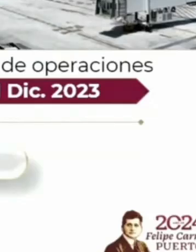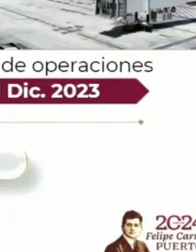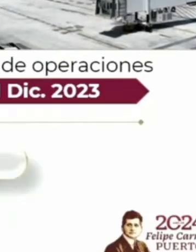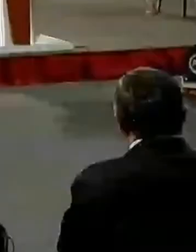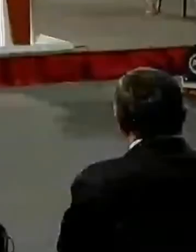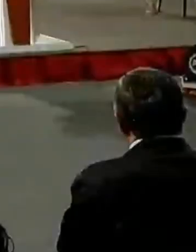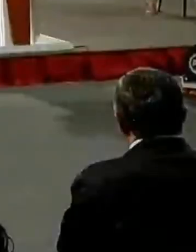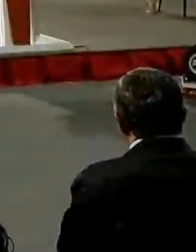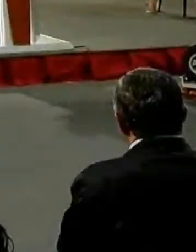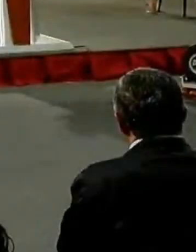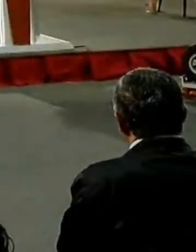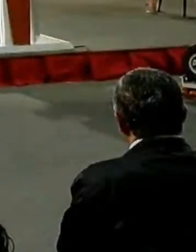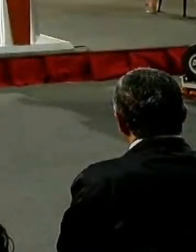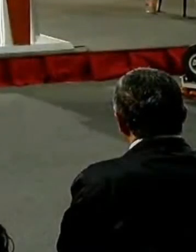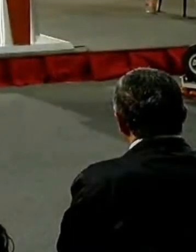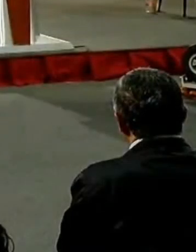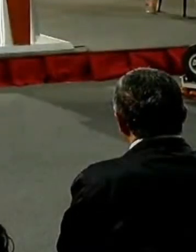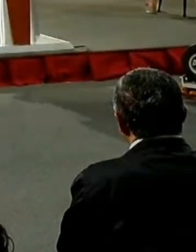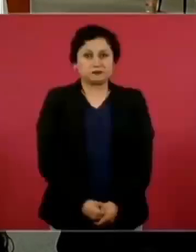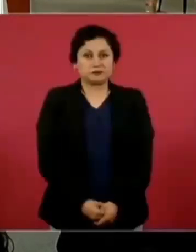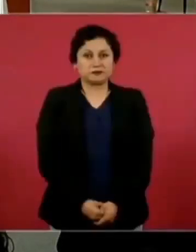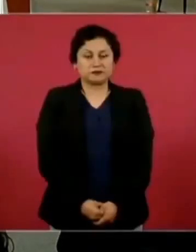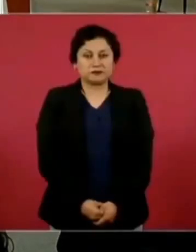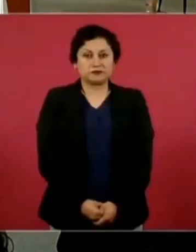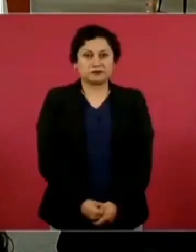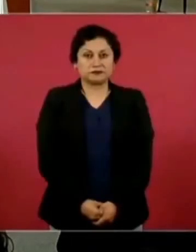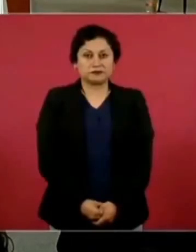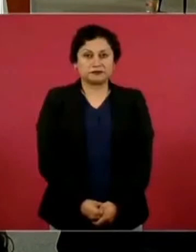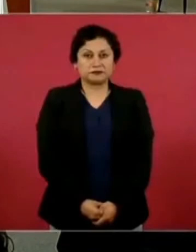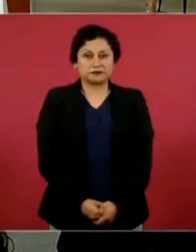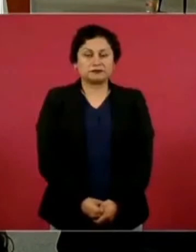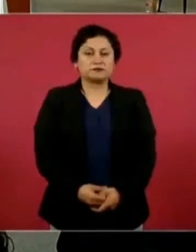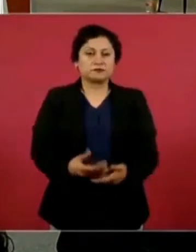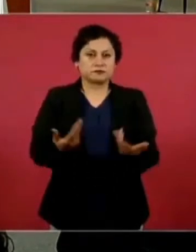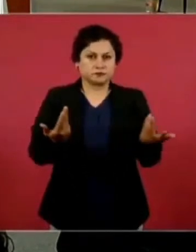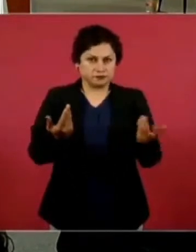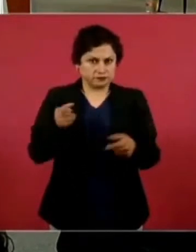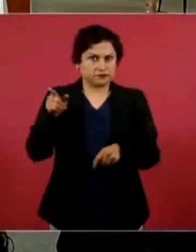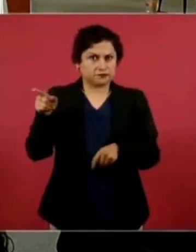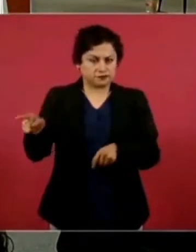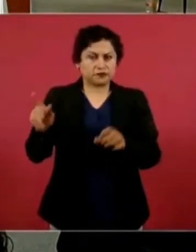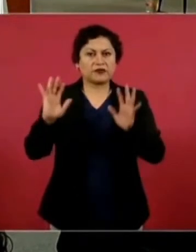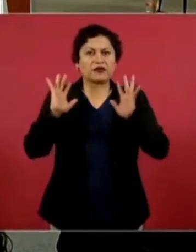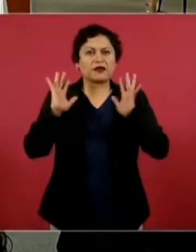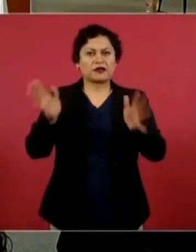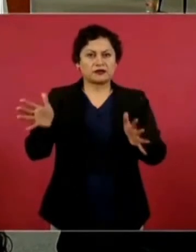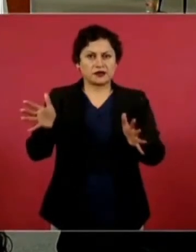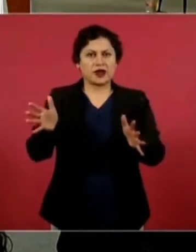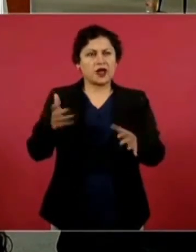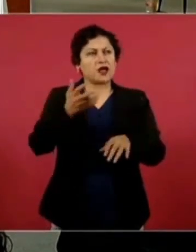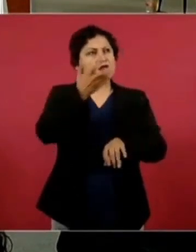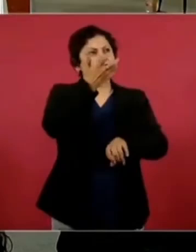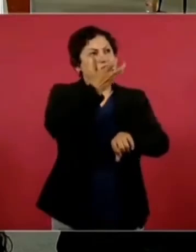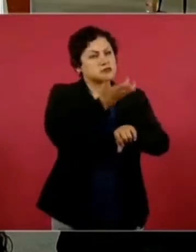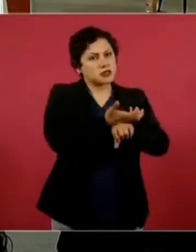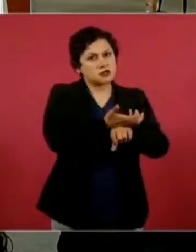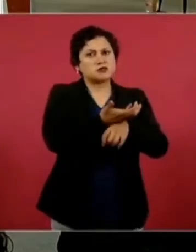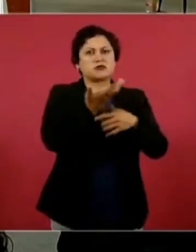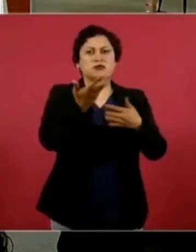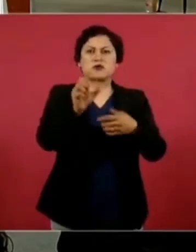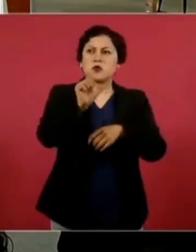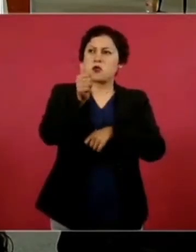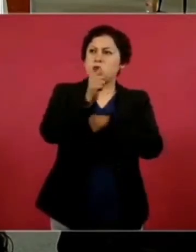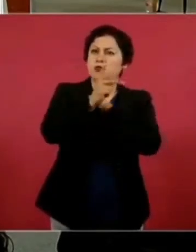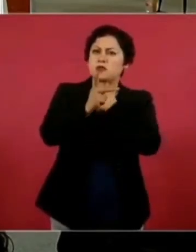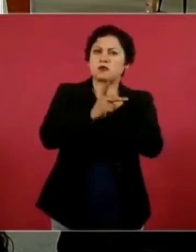Pero ya están llegando aviones de Estados Unidos y de varias partes